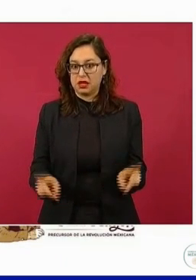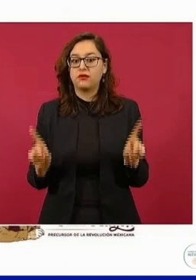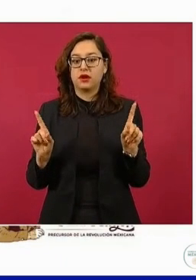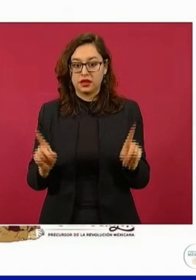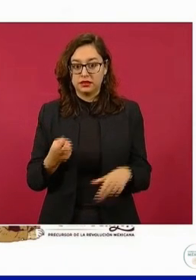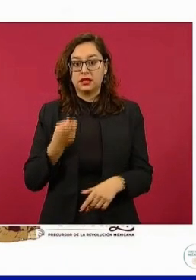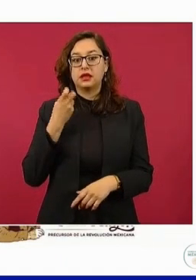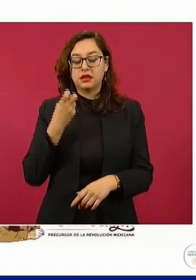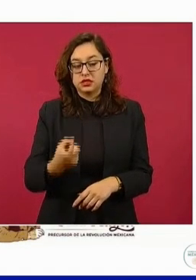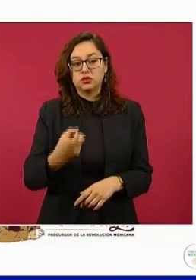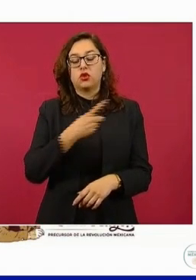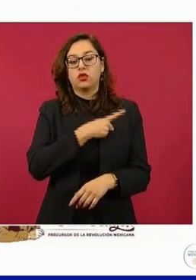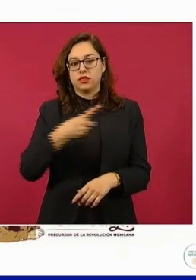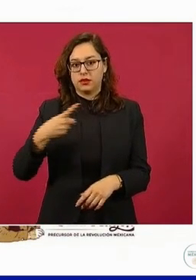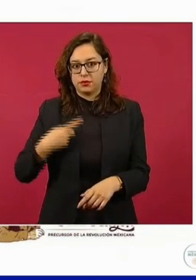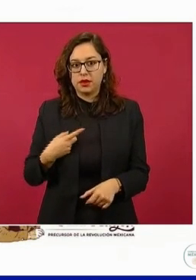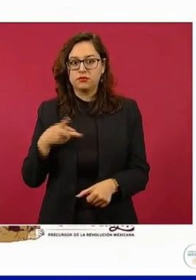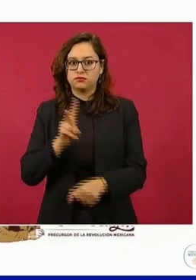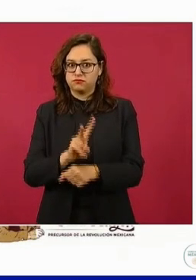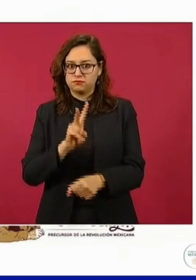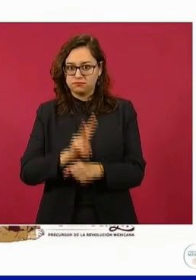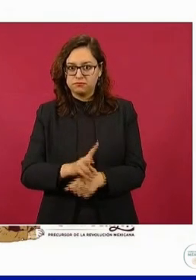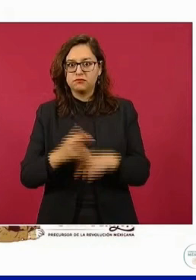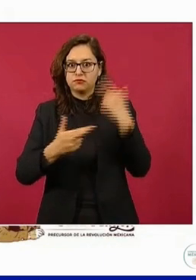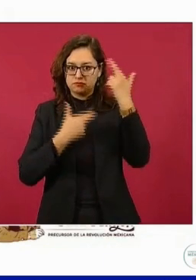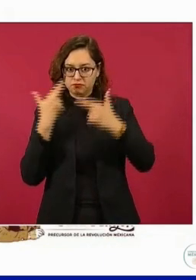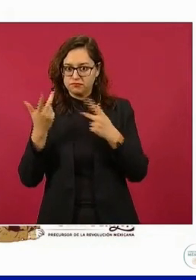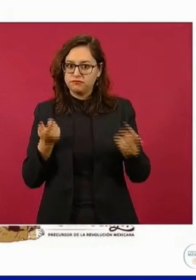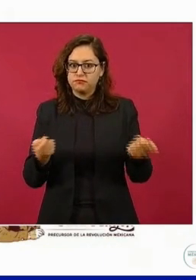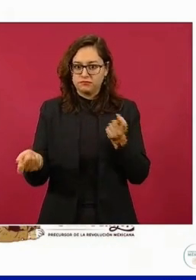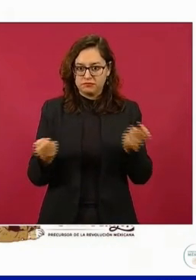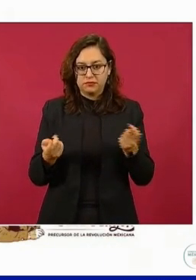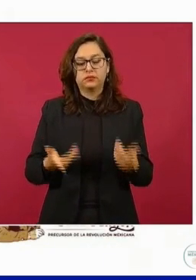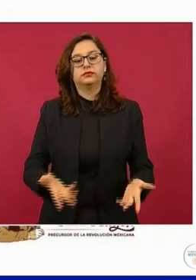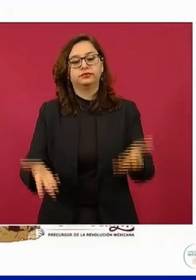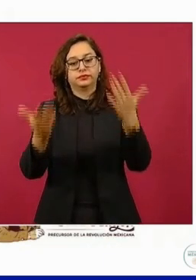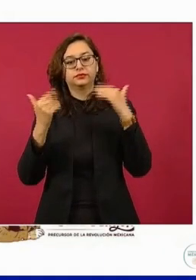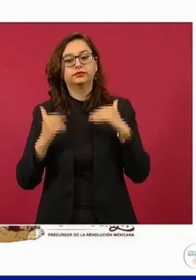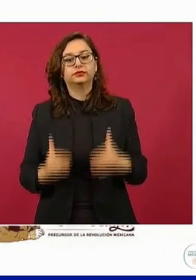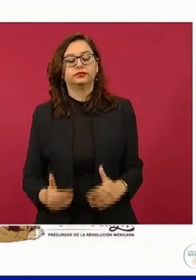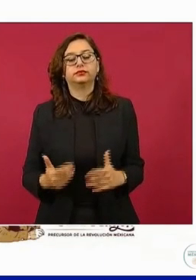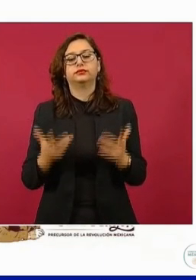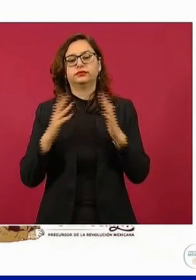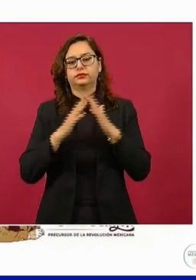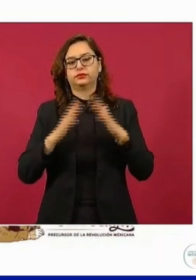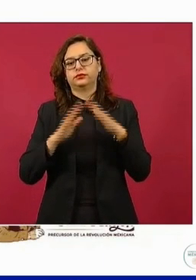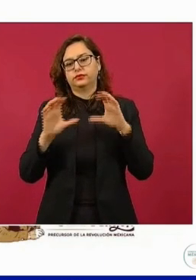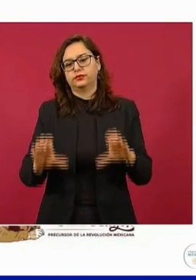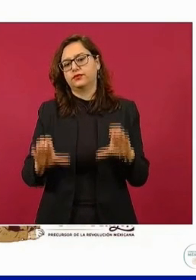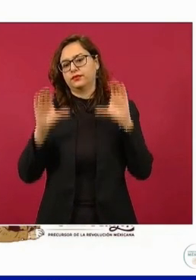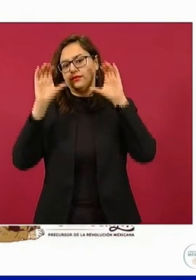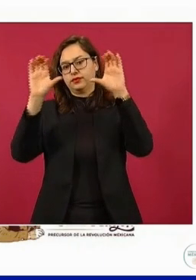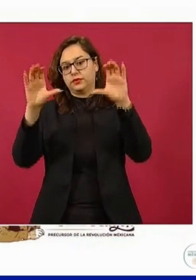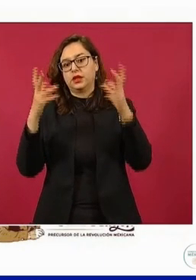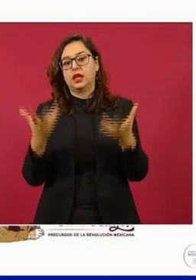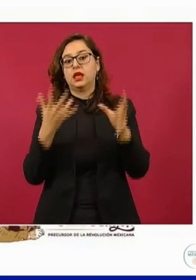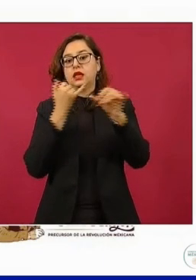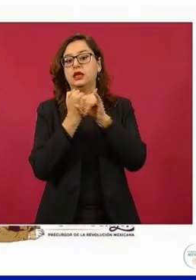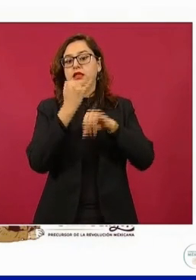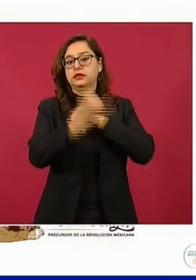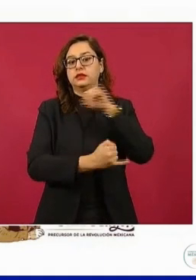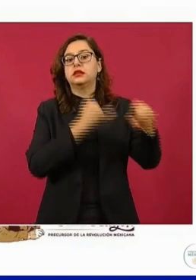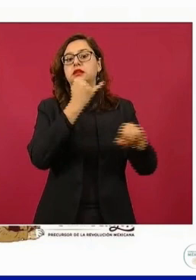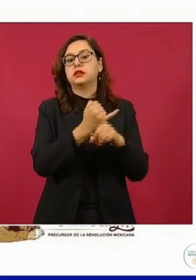algo que hay que revisar más a fondo. Y en el caso de estacionarios, el precio internacional convertido